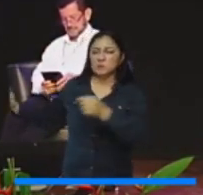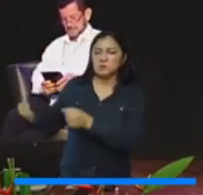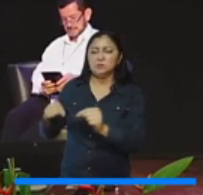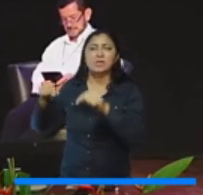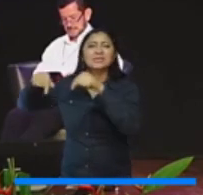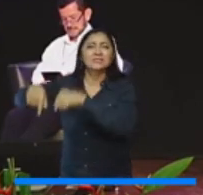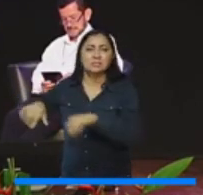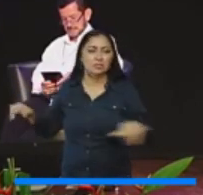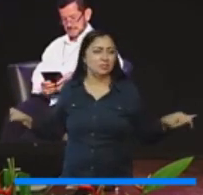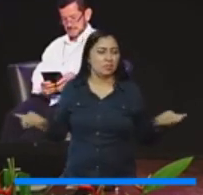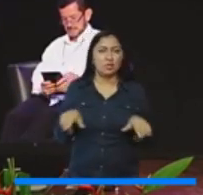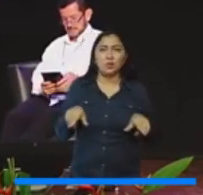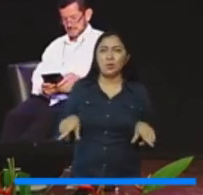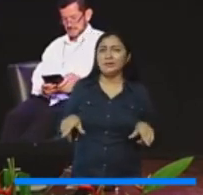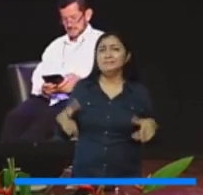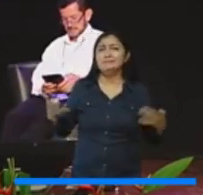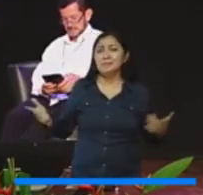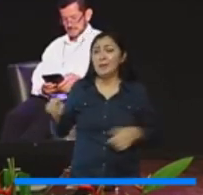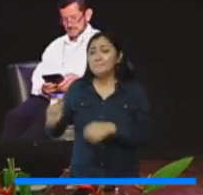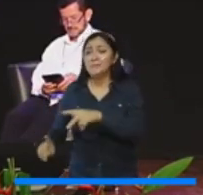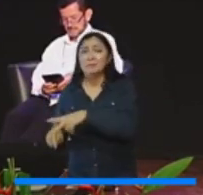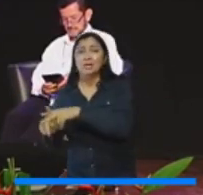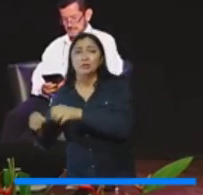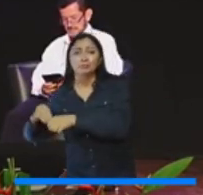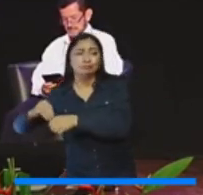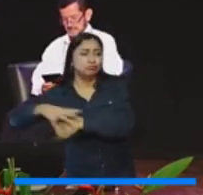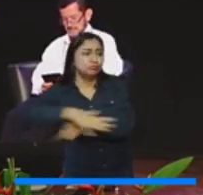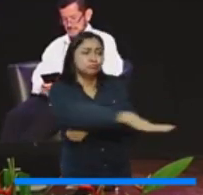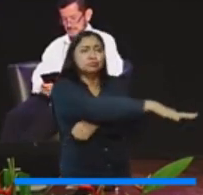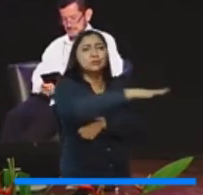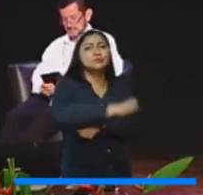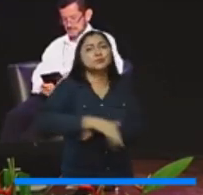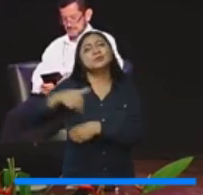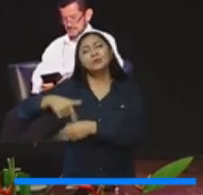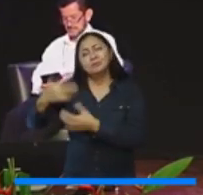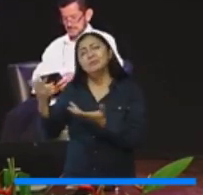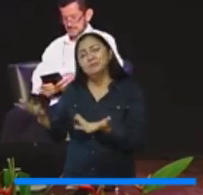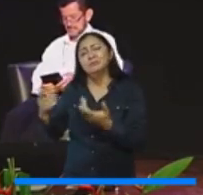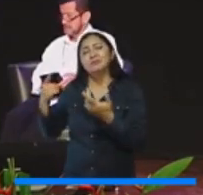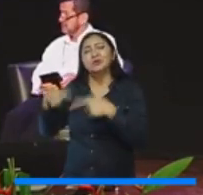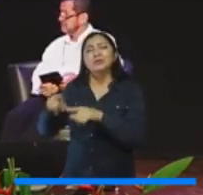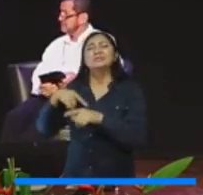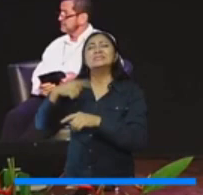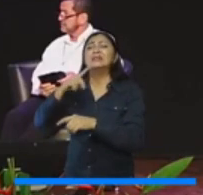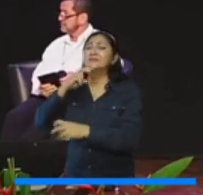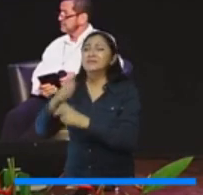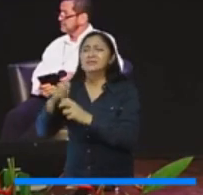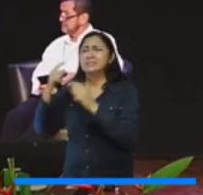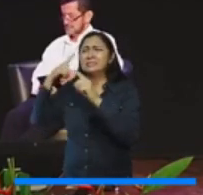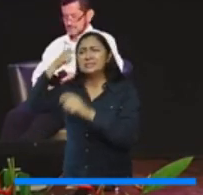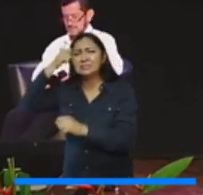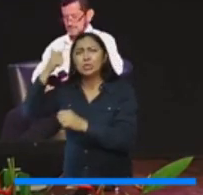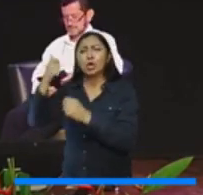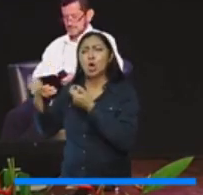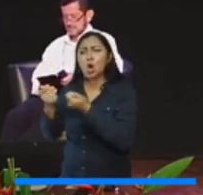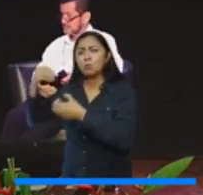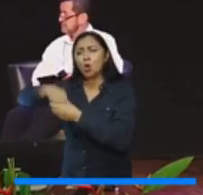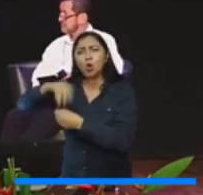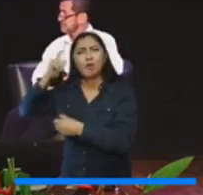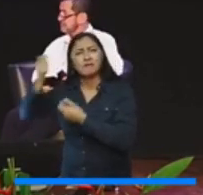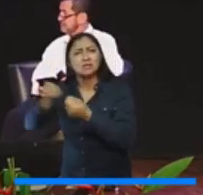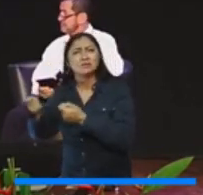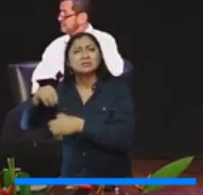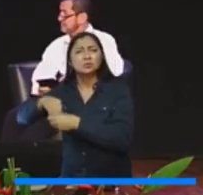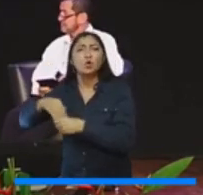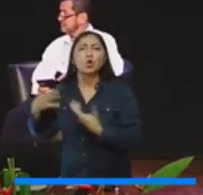desafío, es un gran reto cuando uno habla de la gobernabilidad institucional. La posibilidad de abrir espacios de diálogo